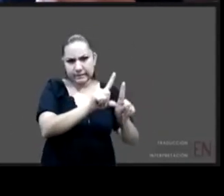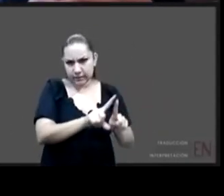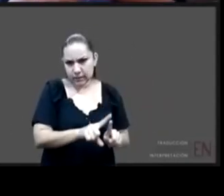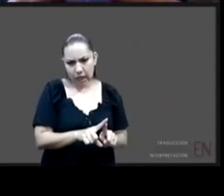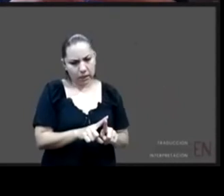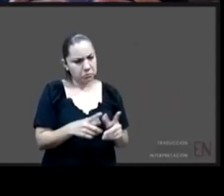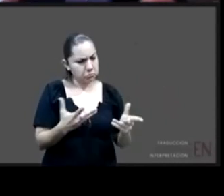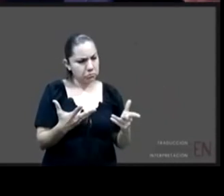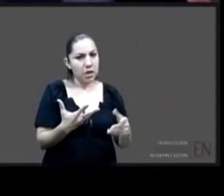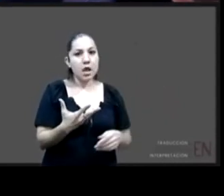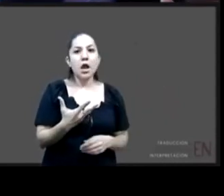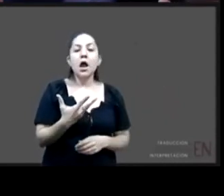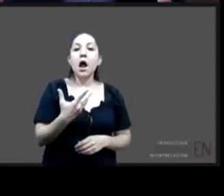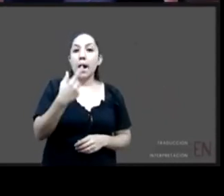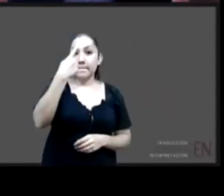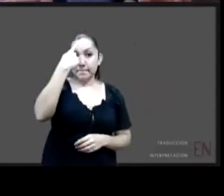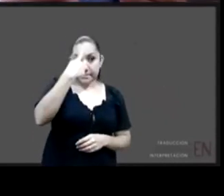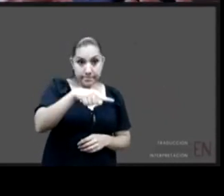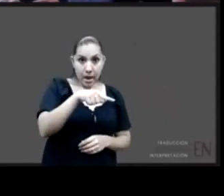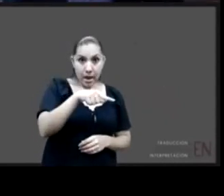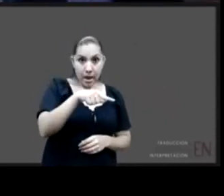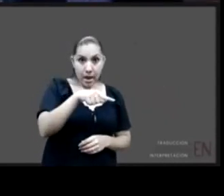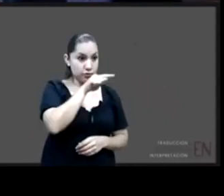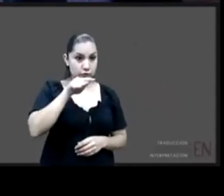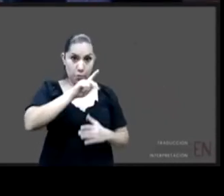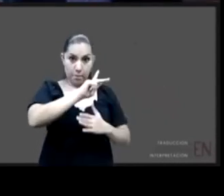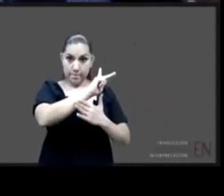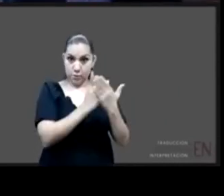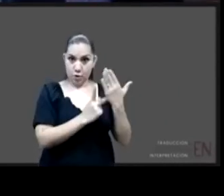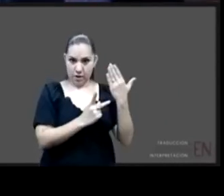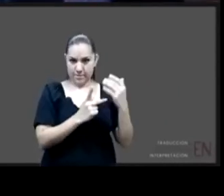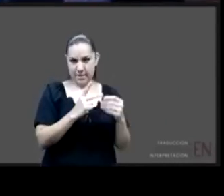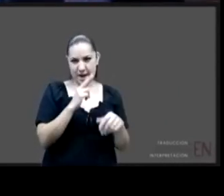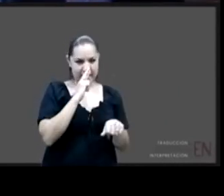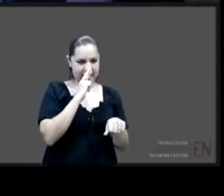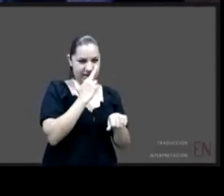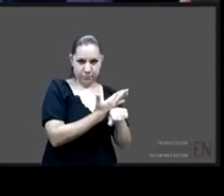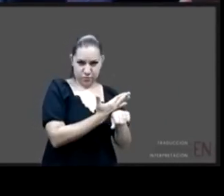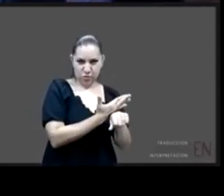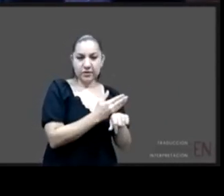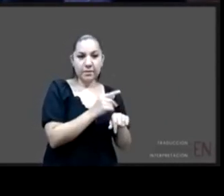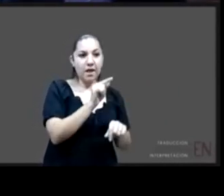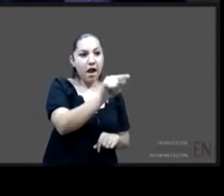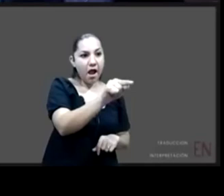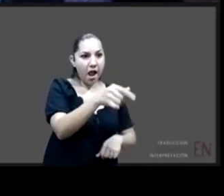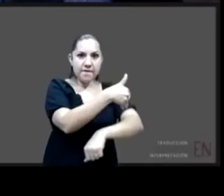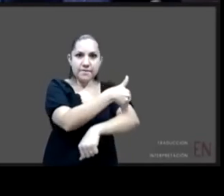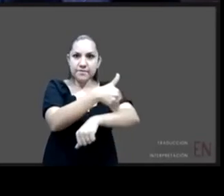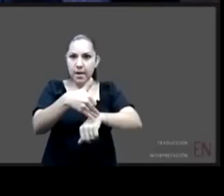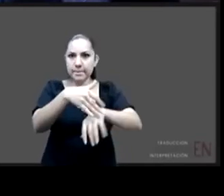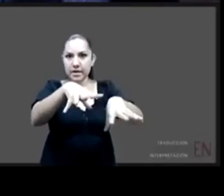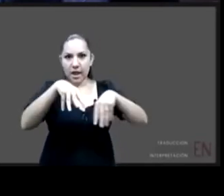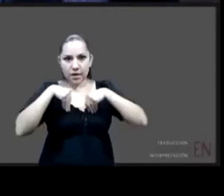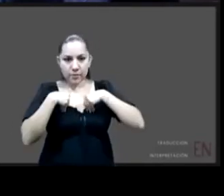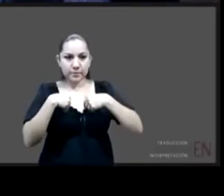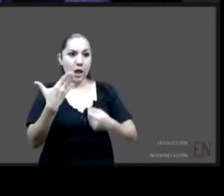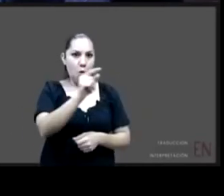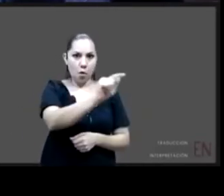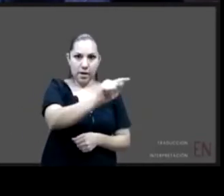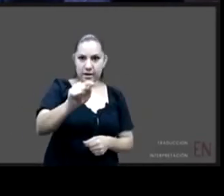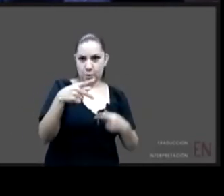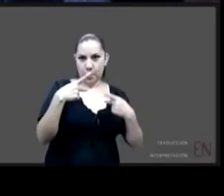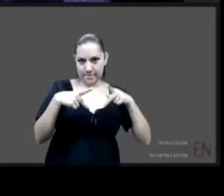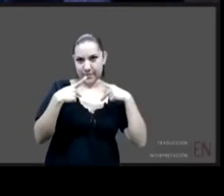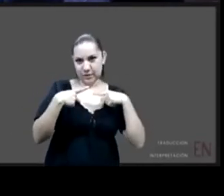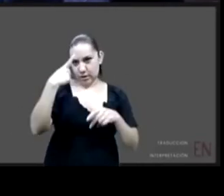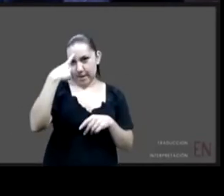enfrentan los responsables de los programas con las familias adoptantes o con las personas adoptantes directamente y con